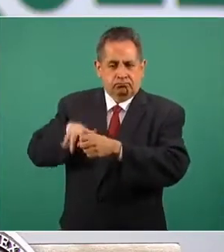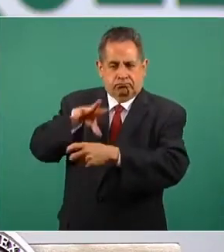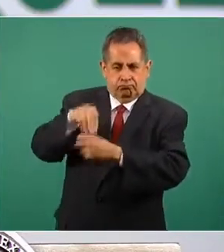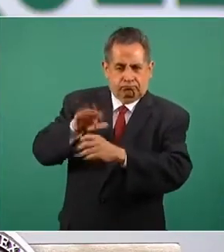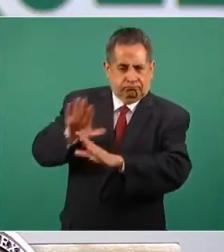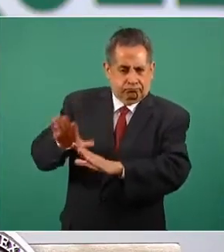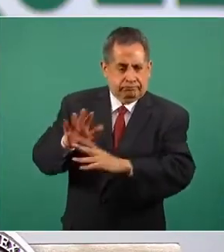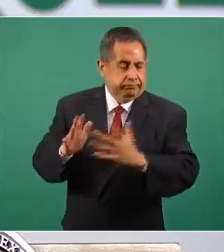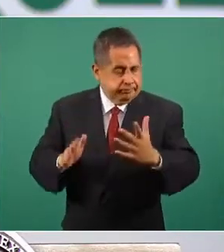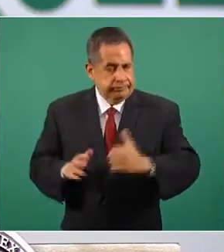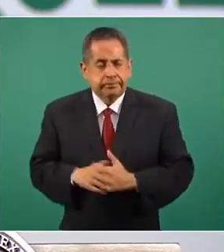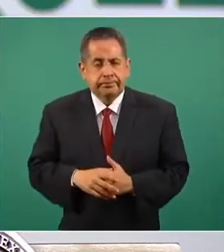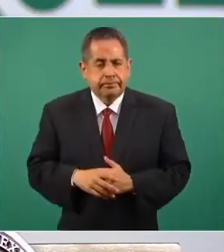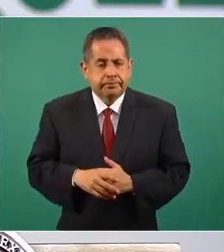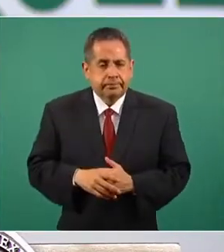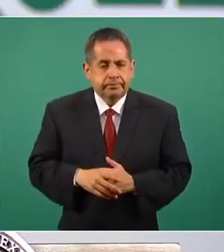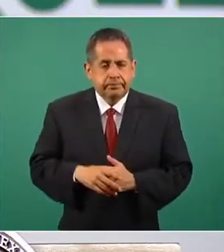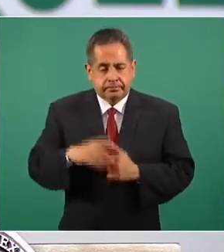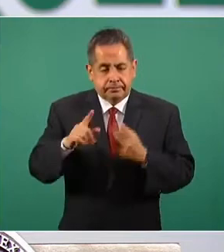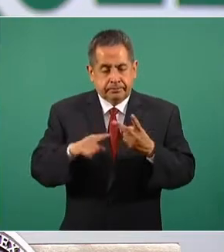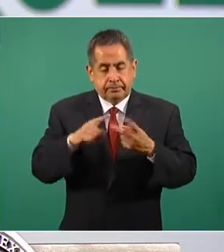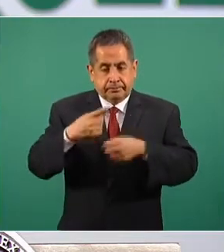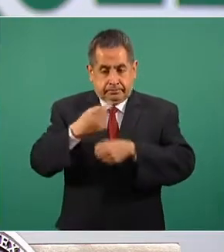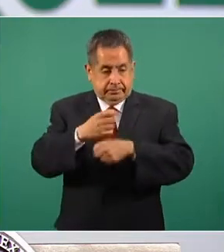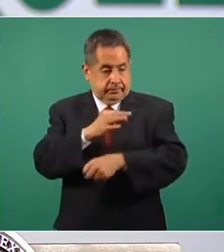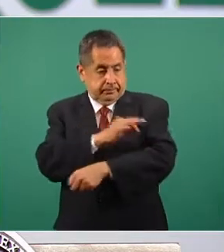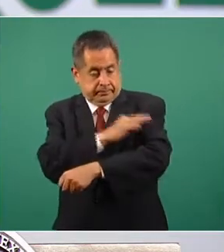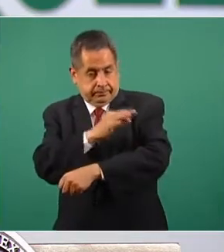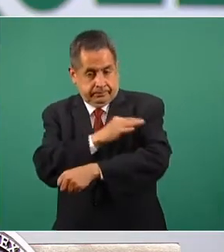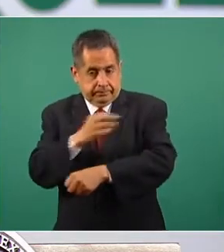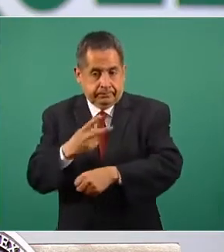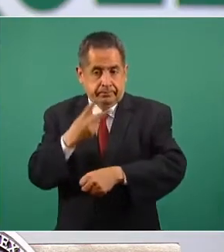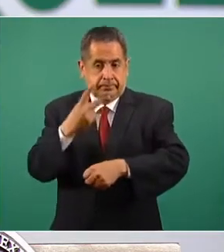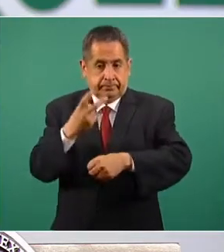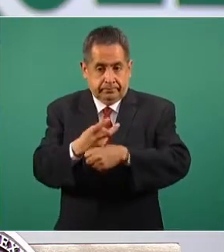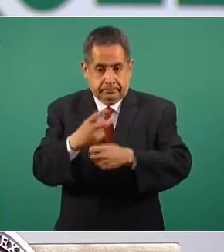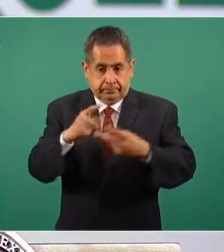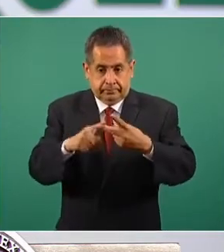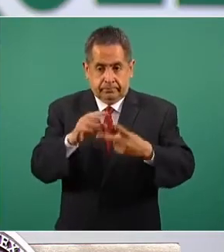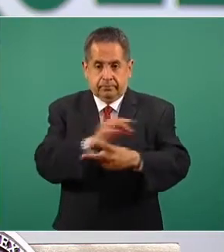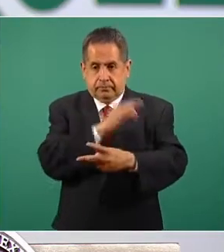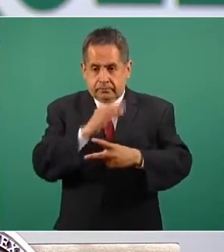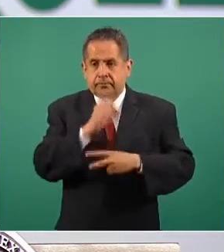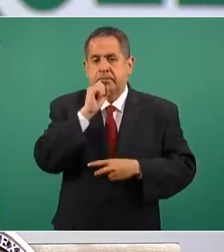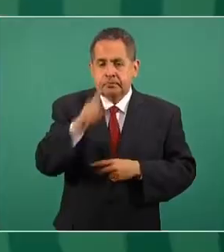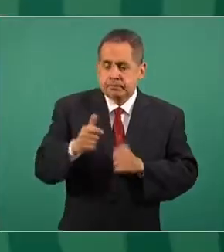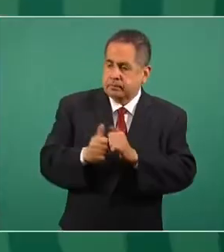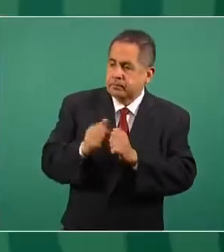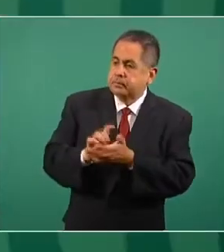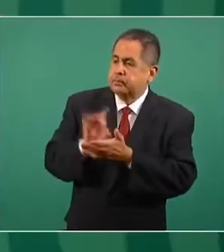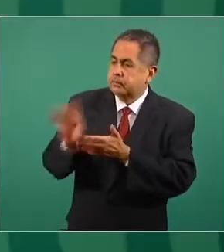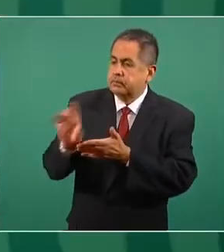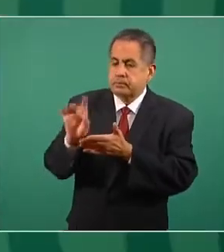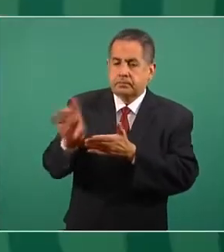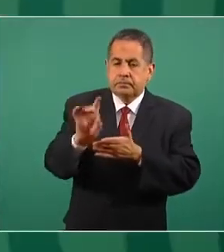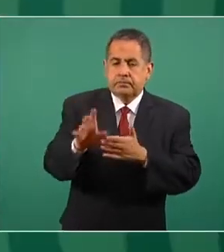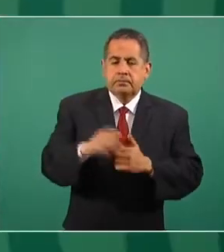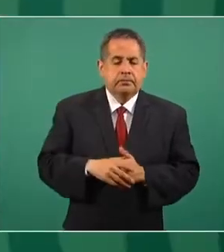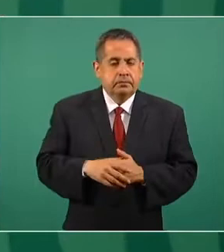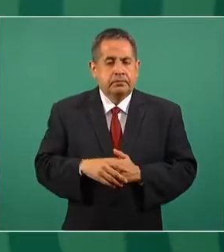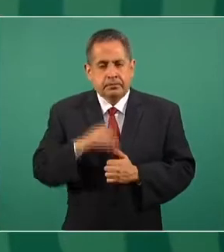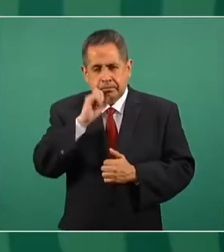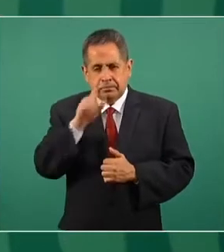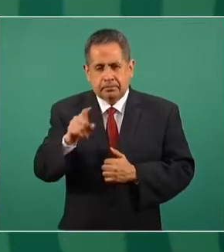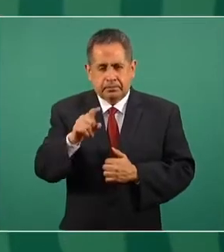caso, para la segunda dosis del personal de salud estamos haciendo esas notificaciones y lleva un